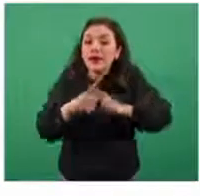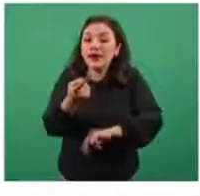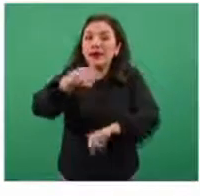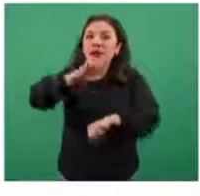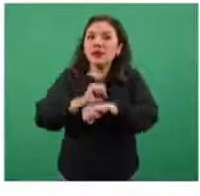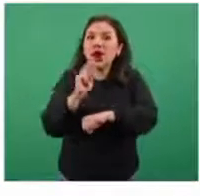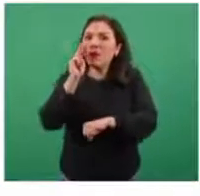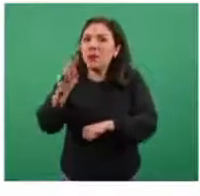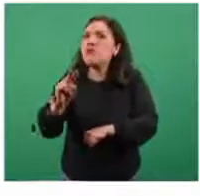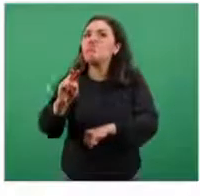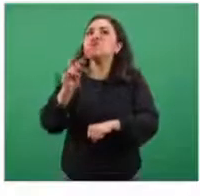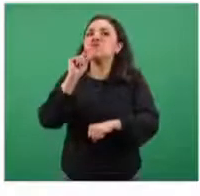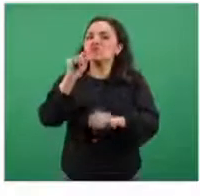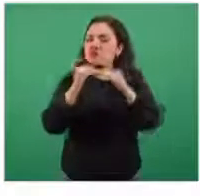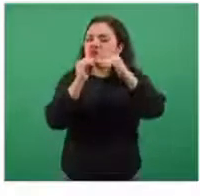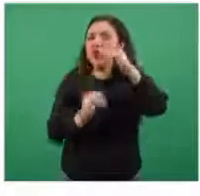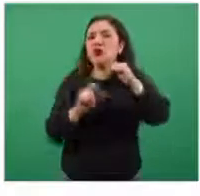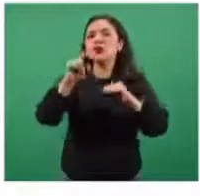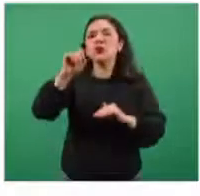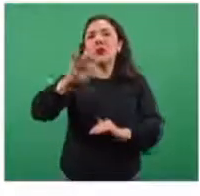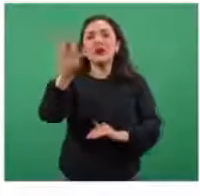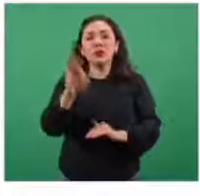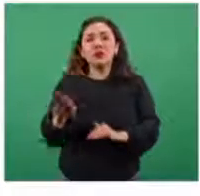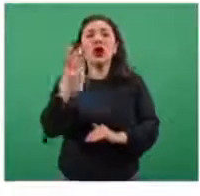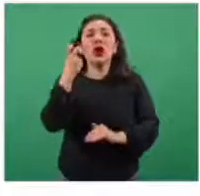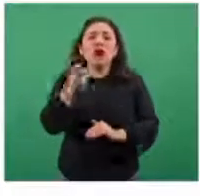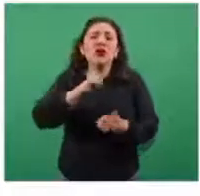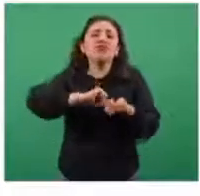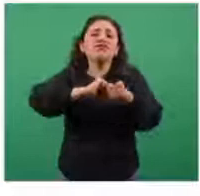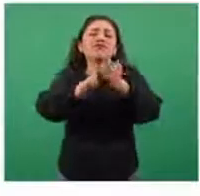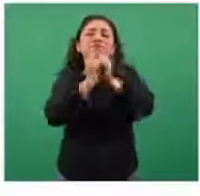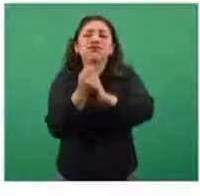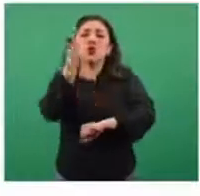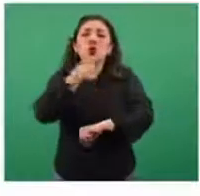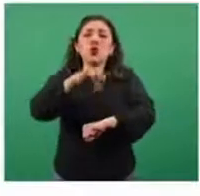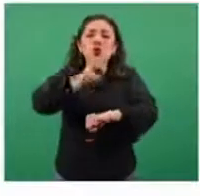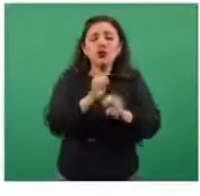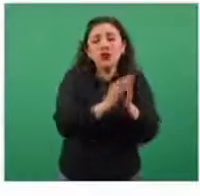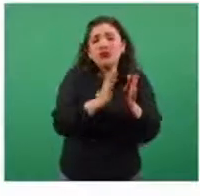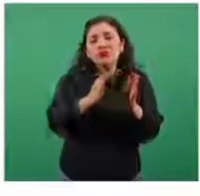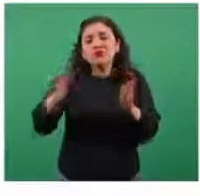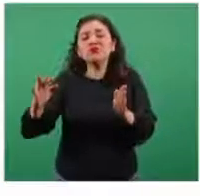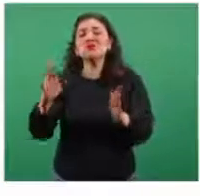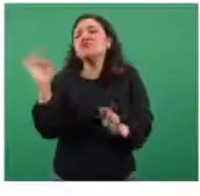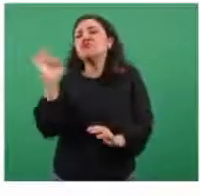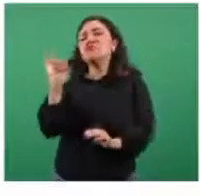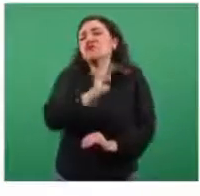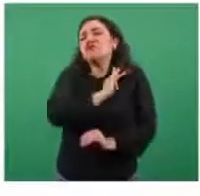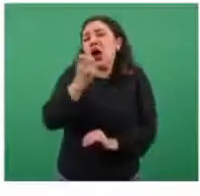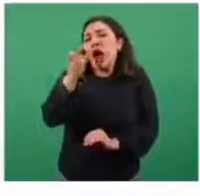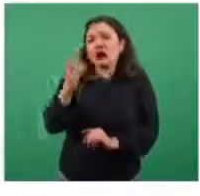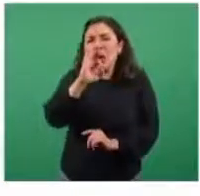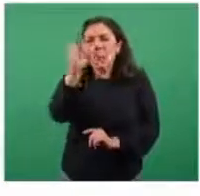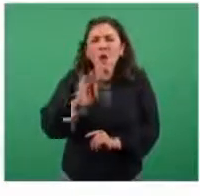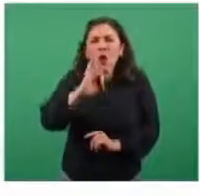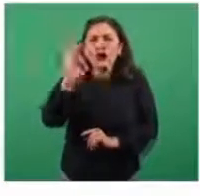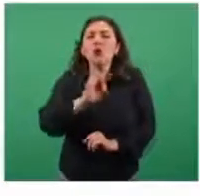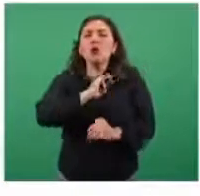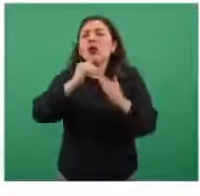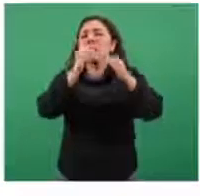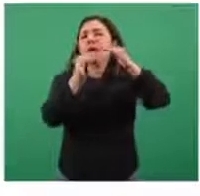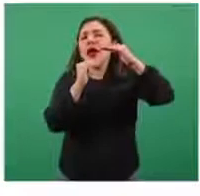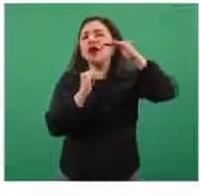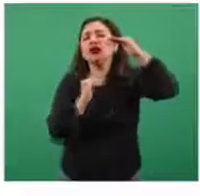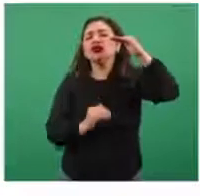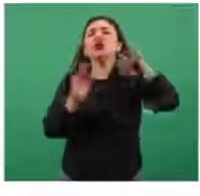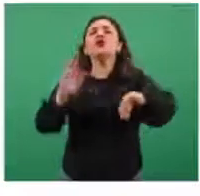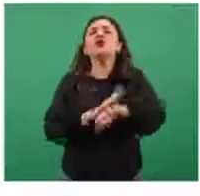disminución de menos 20 por ciento y que a lo largo de la semana es probable que este porcentaje disminuya debido